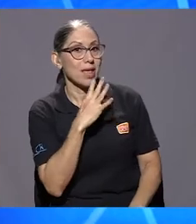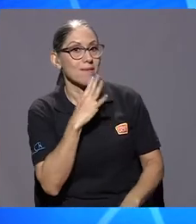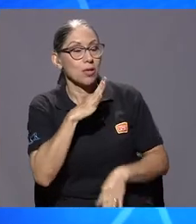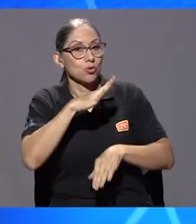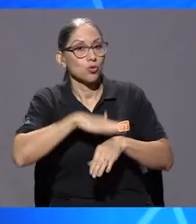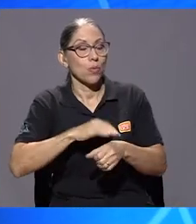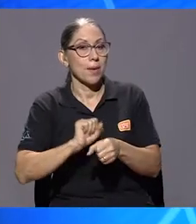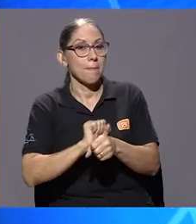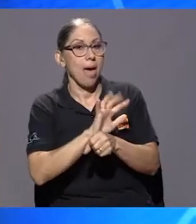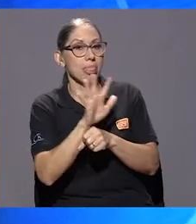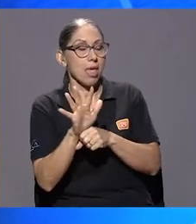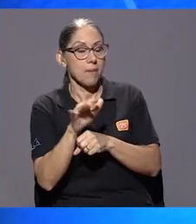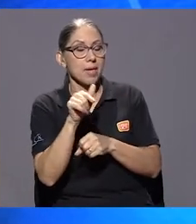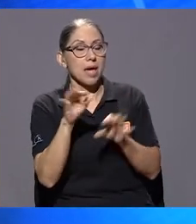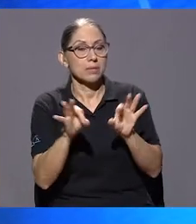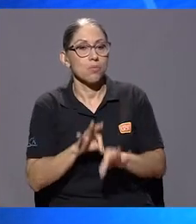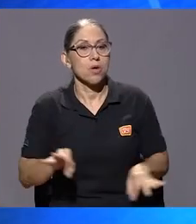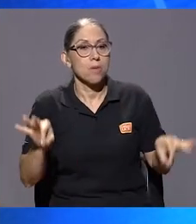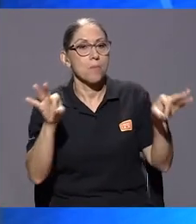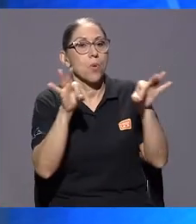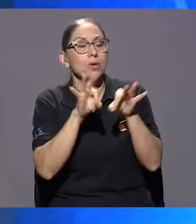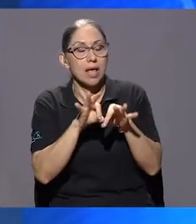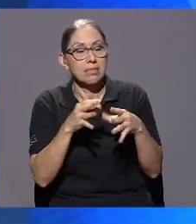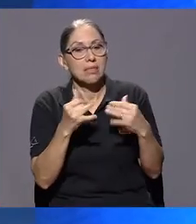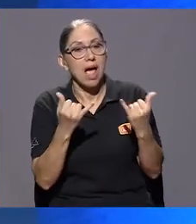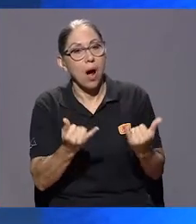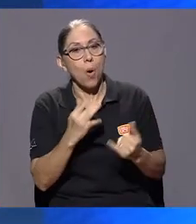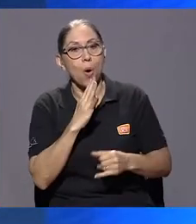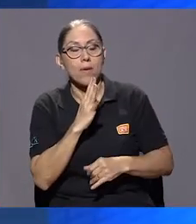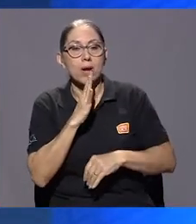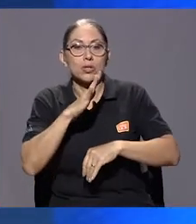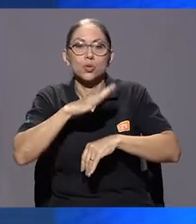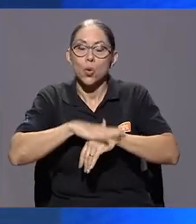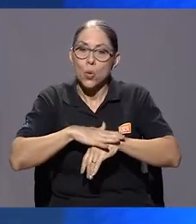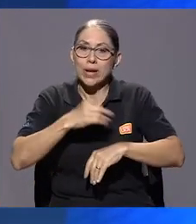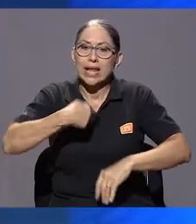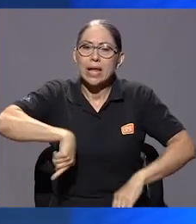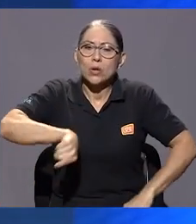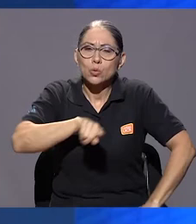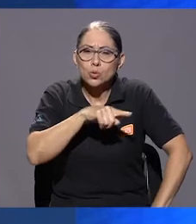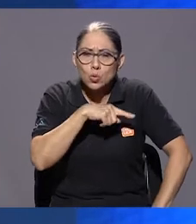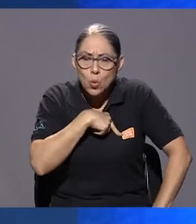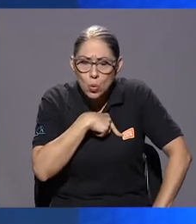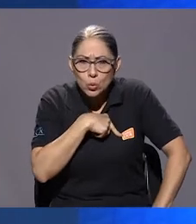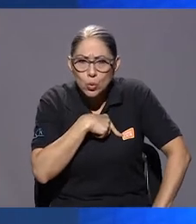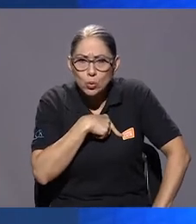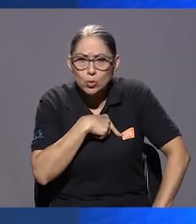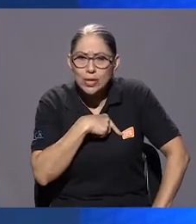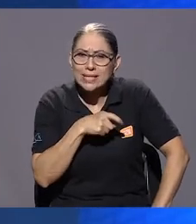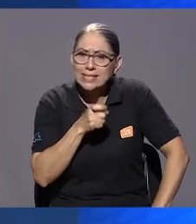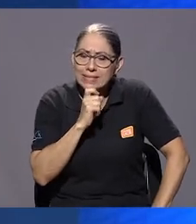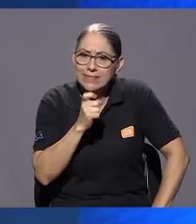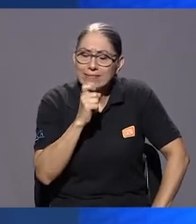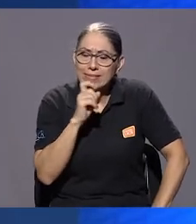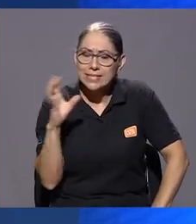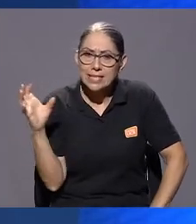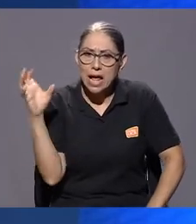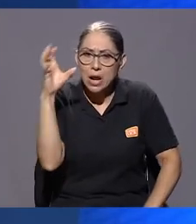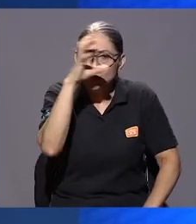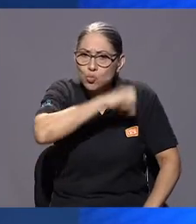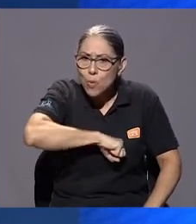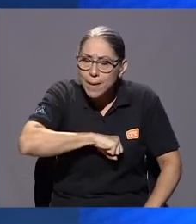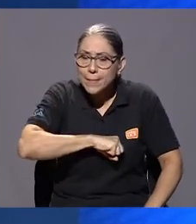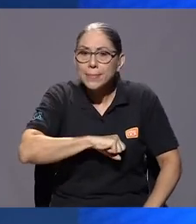siguiente, y es la dificultad de darnos cuenta conscientemente de cómo todos estos cambios y estas